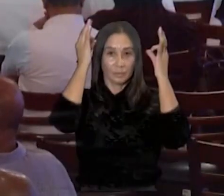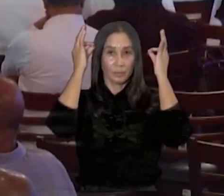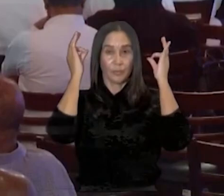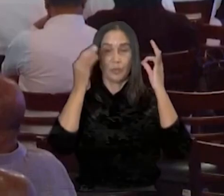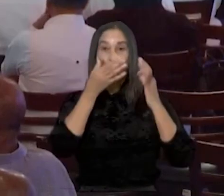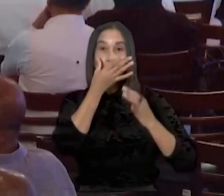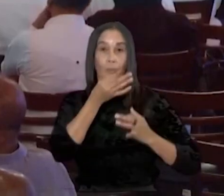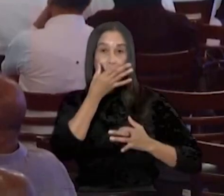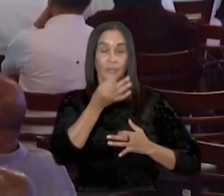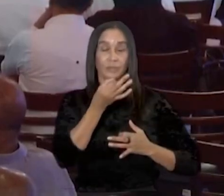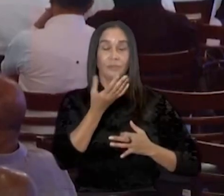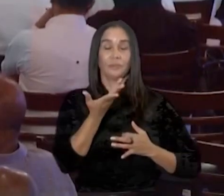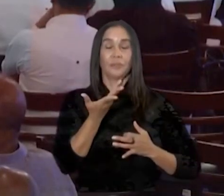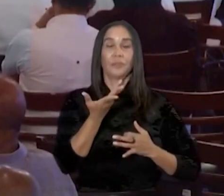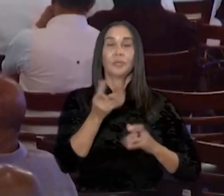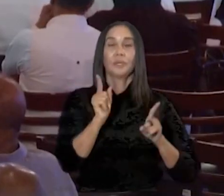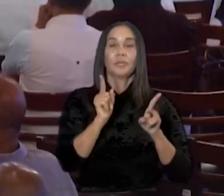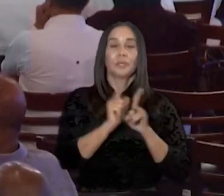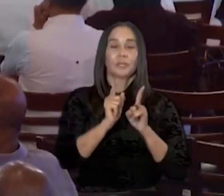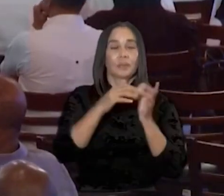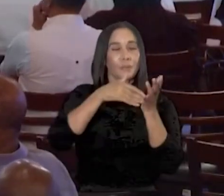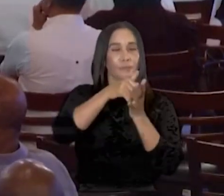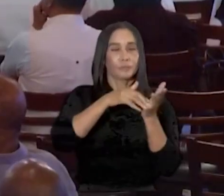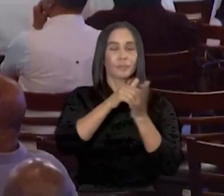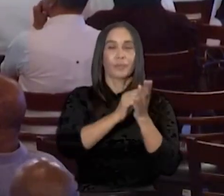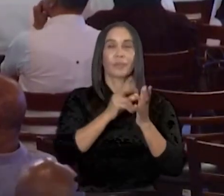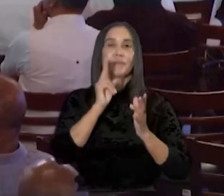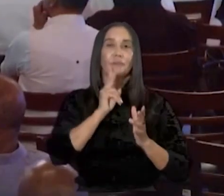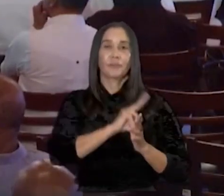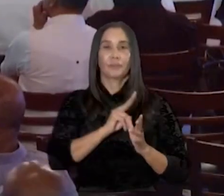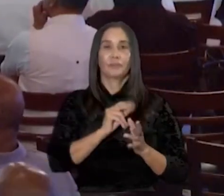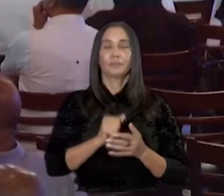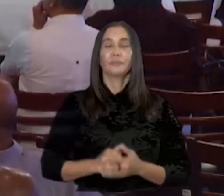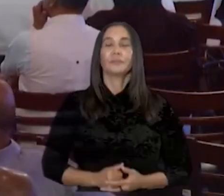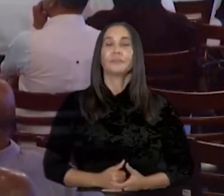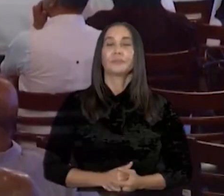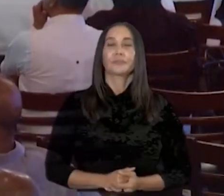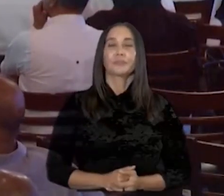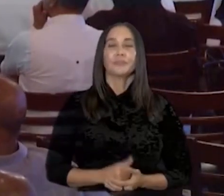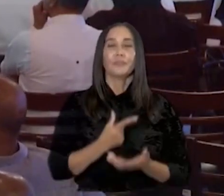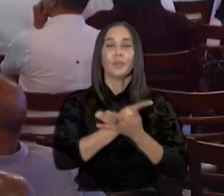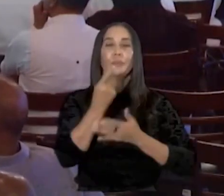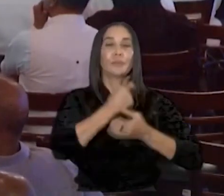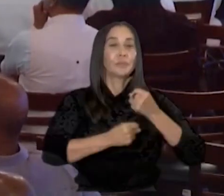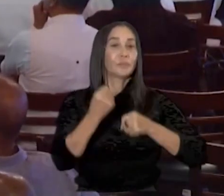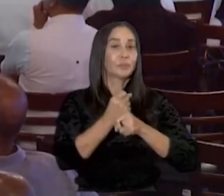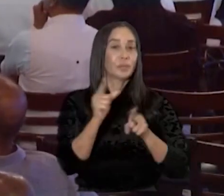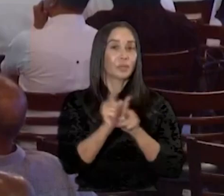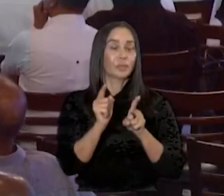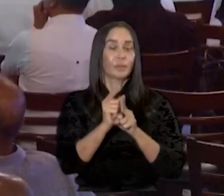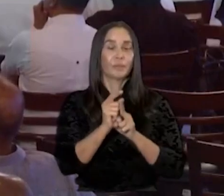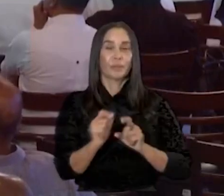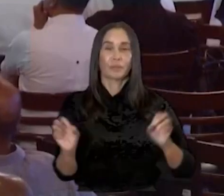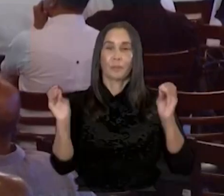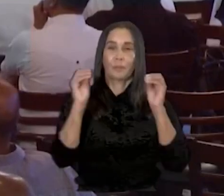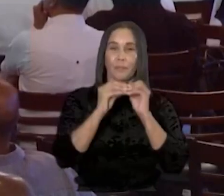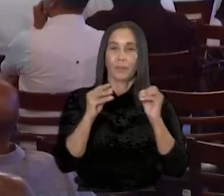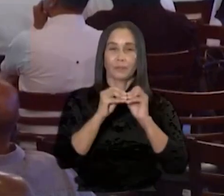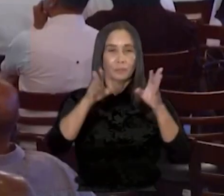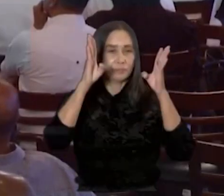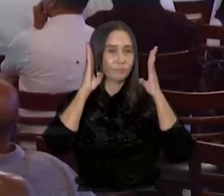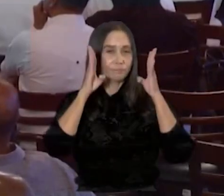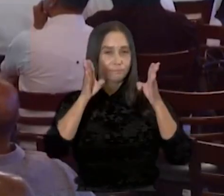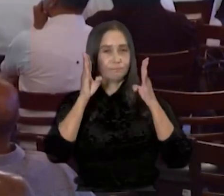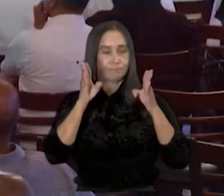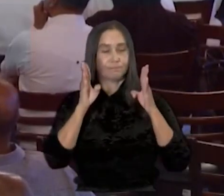gripales, deficiencias de vitamina. Y esto en los próximos años se le va a dar mucho más atención